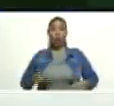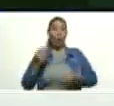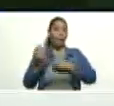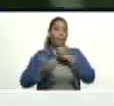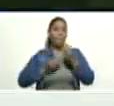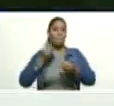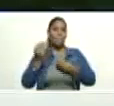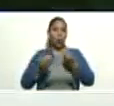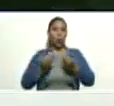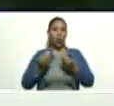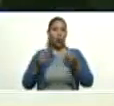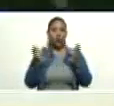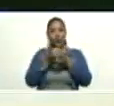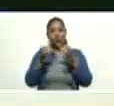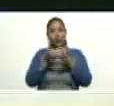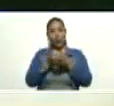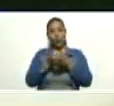colectivo